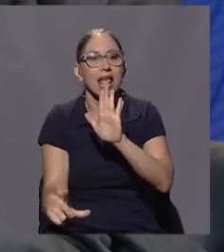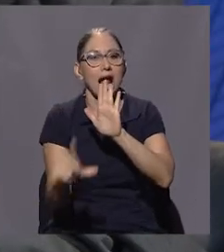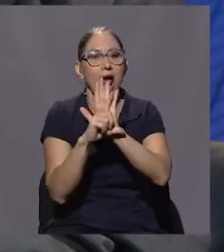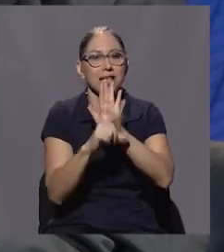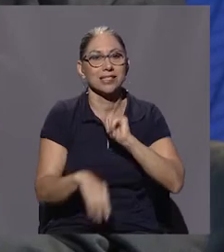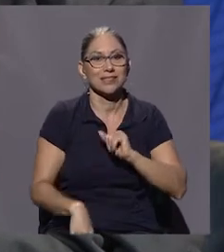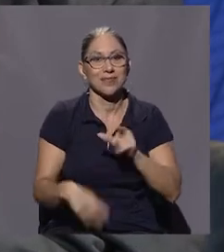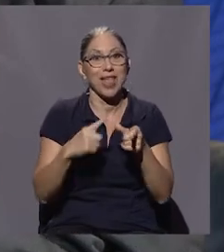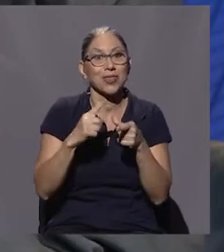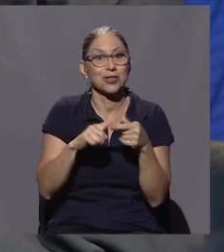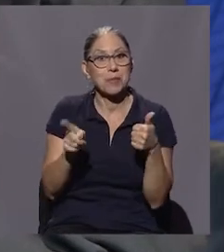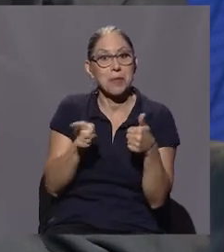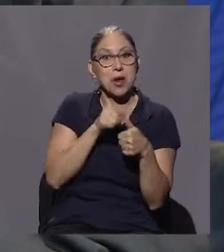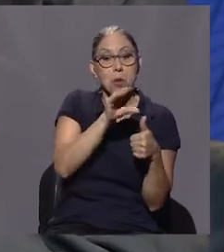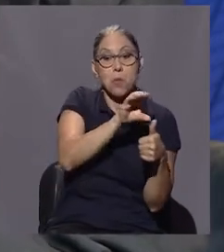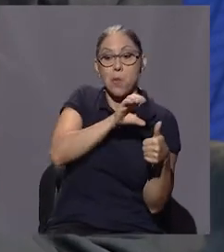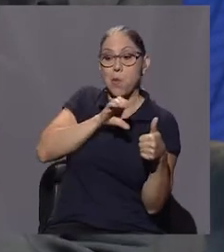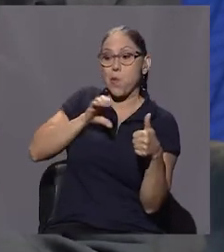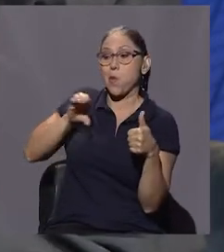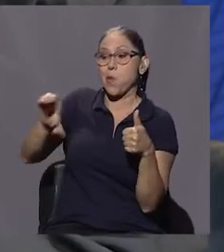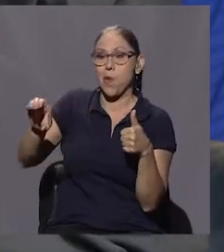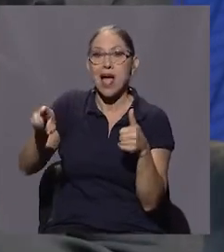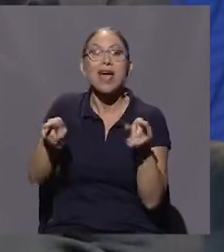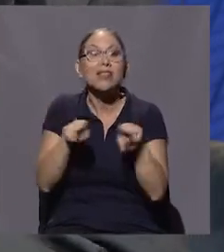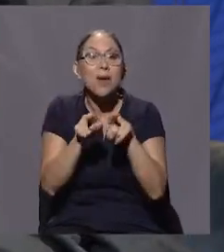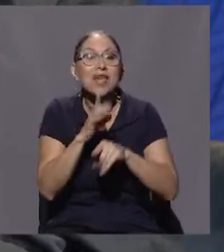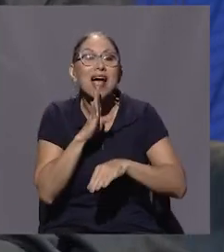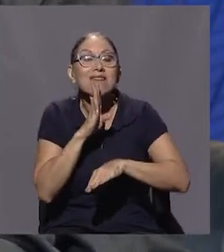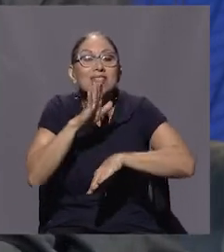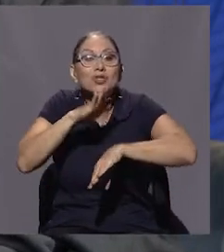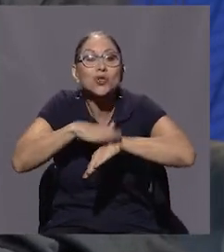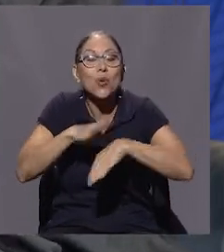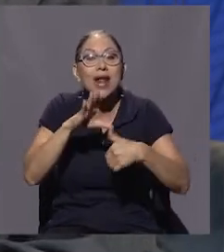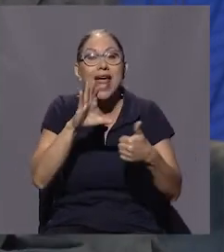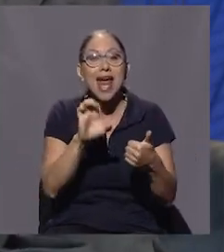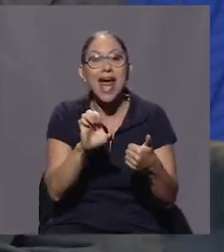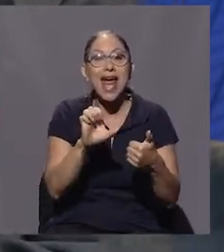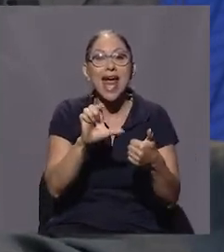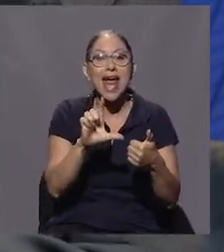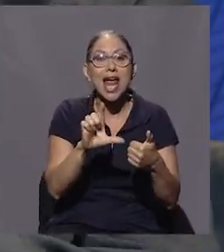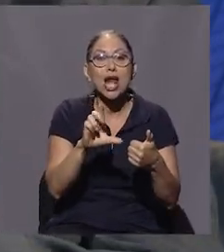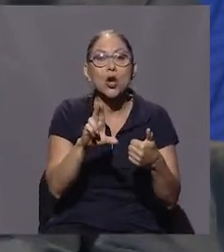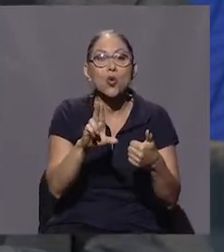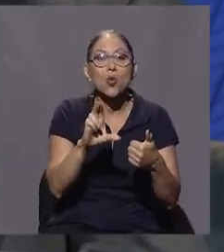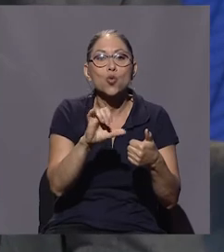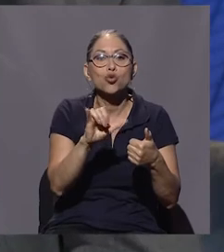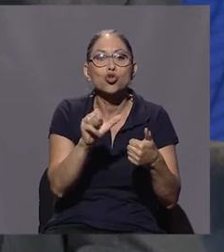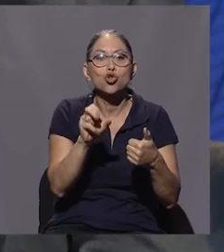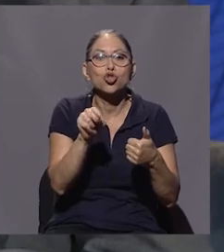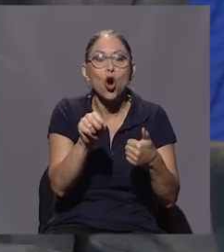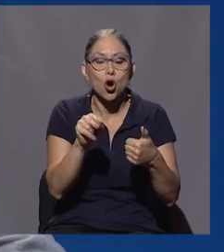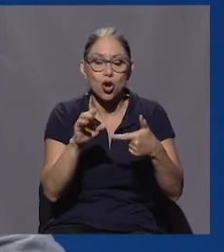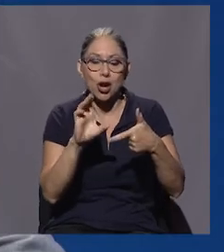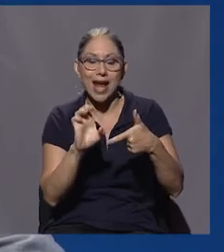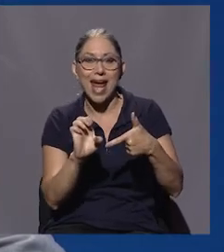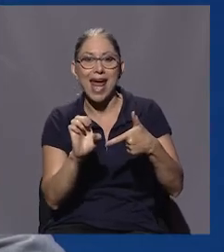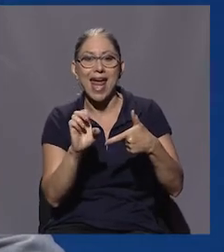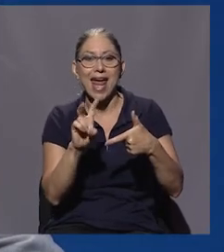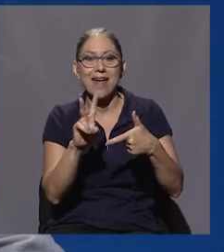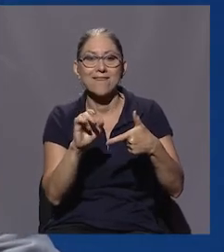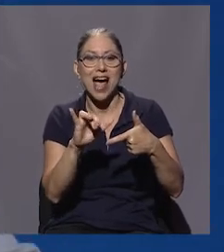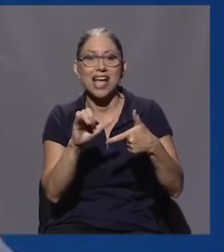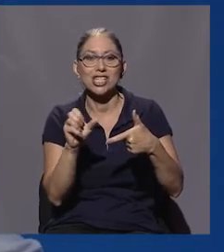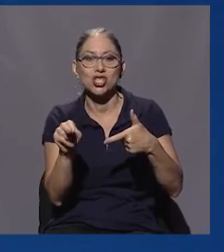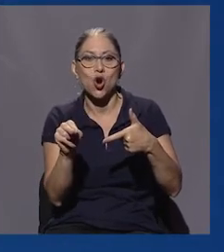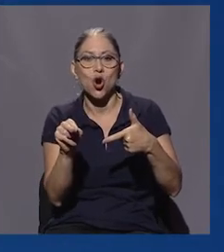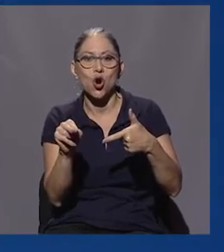y hay otra cosa interesante, hablan de la ilusión y la evasión, después vamos a hablar de la parte de la ilusión. Entonces, ¿qué es lo que